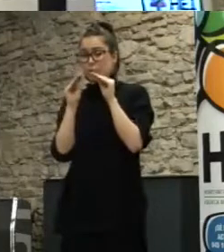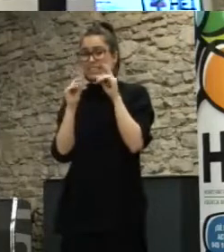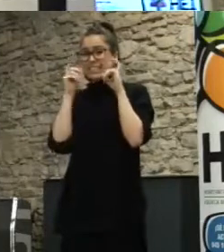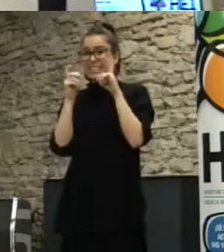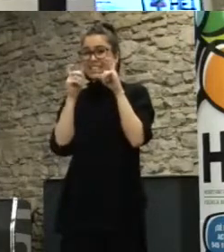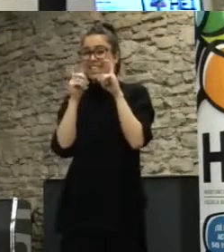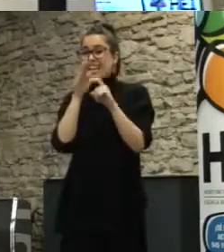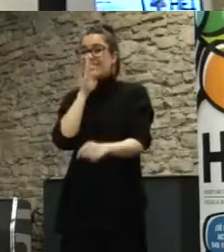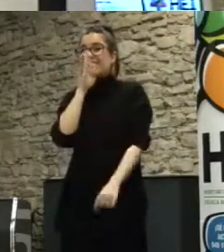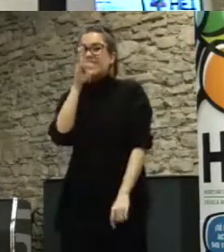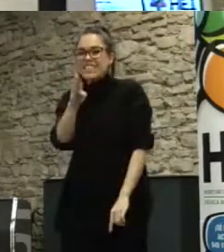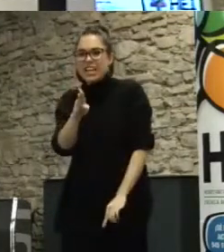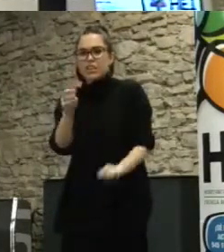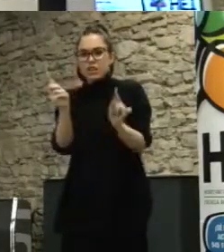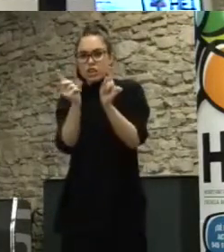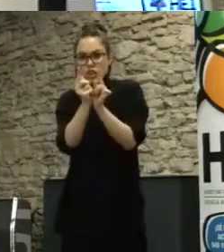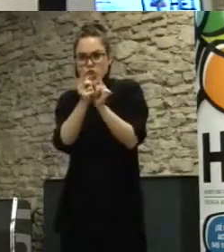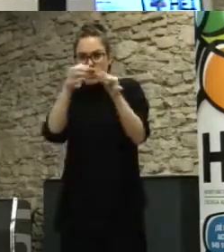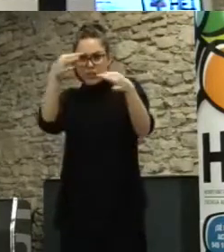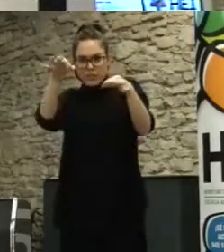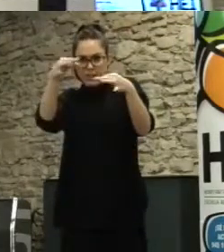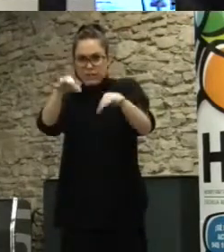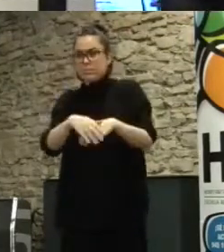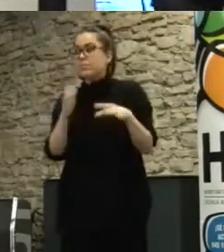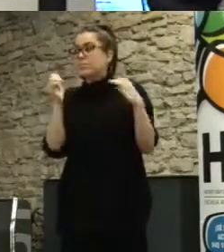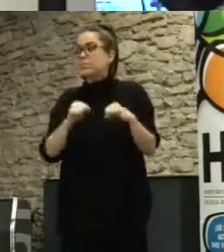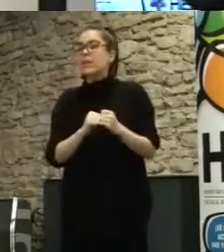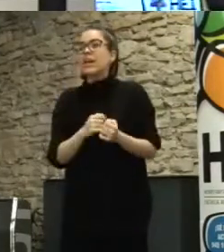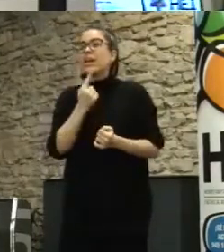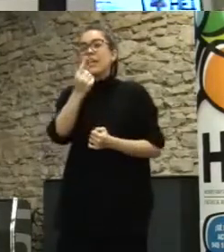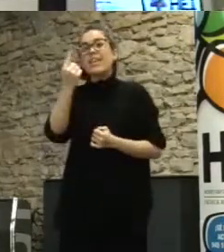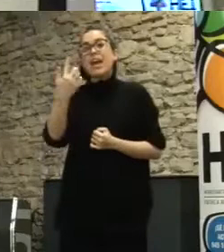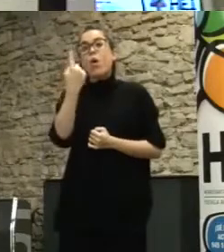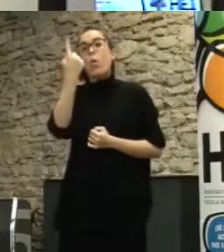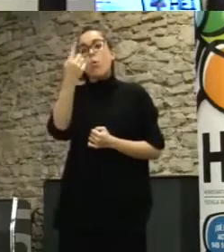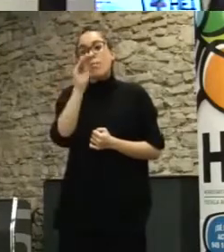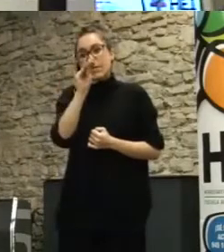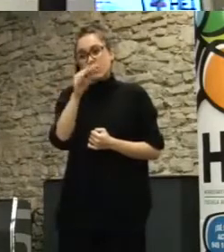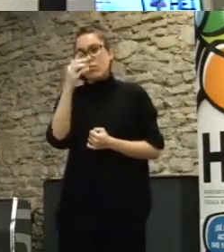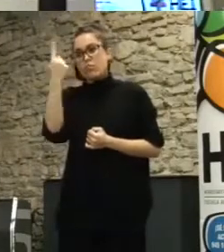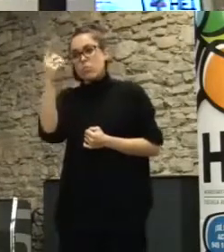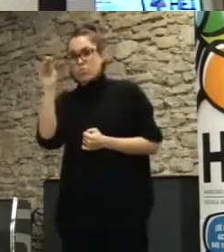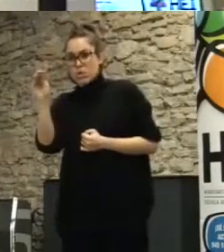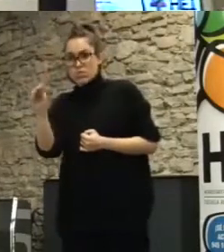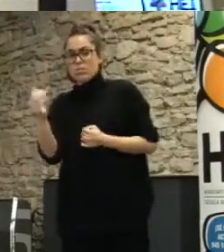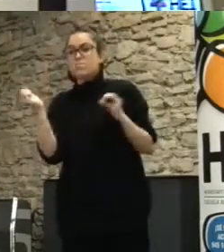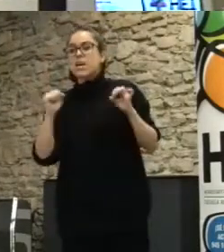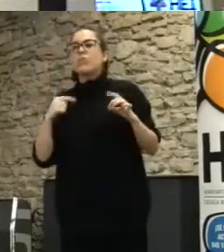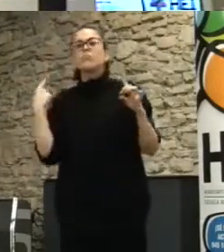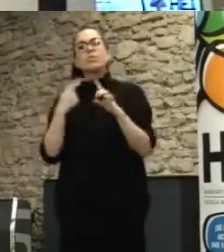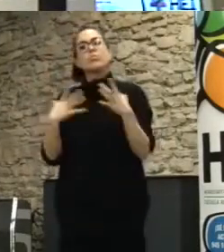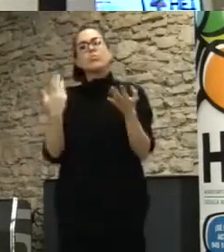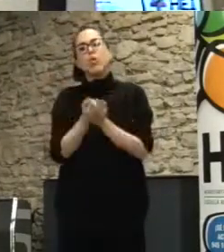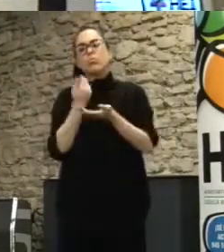posible por favor y vamos a intentar limitarnos a una pregunta por persona para que haya un intercambio ágil y que dé tiempo